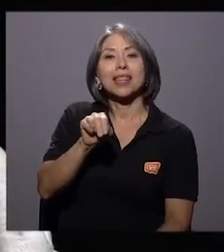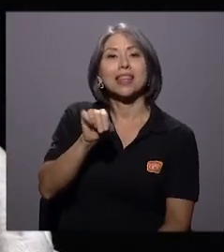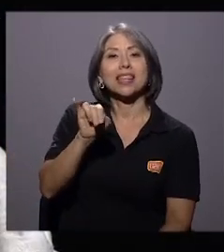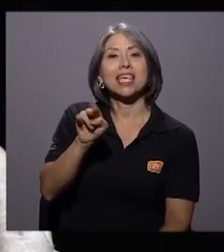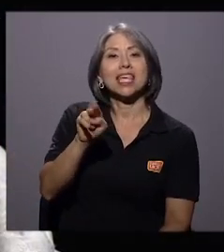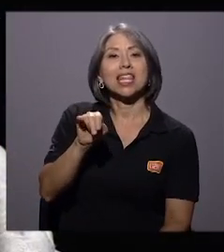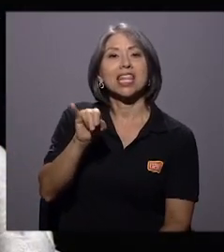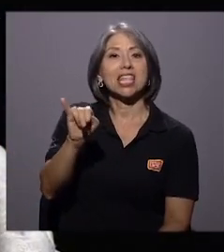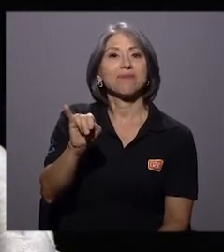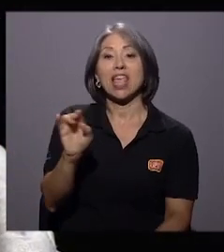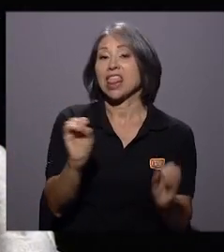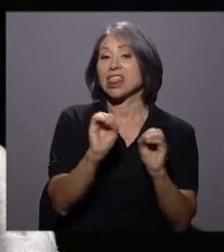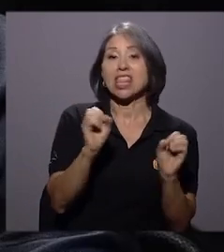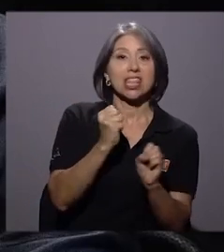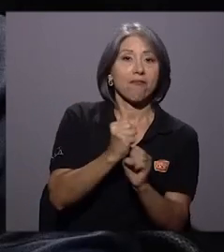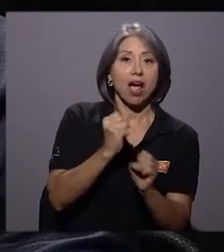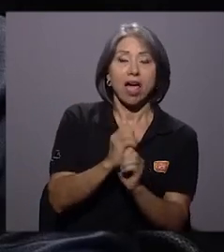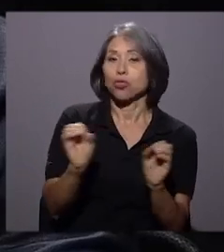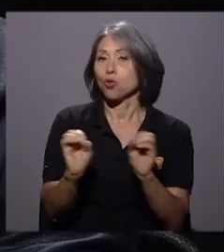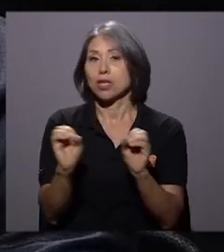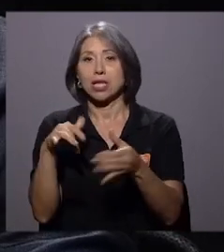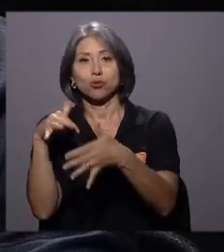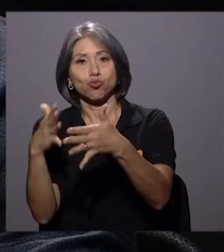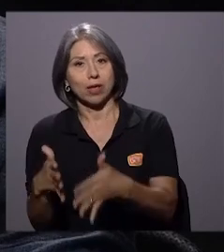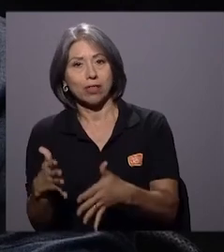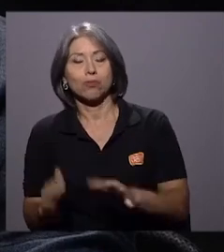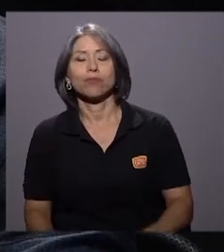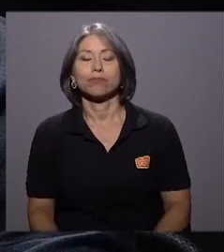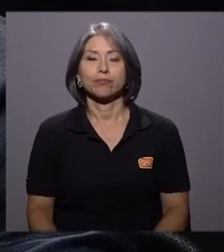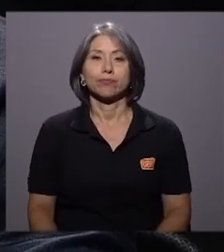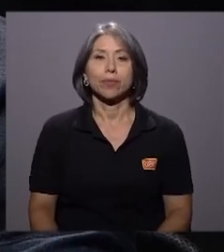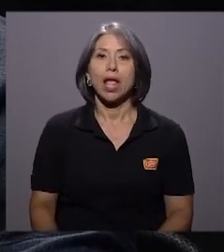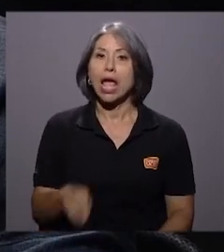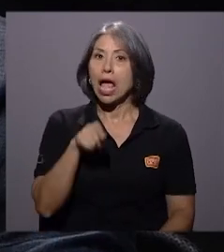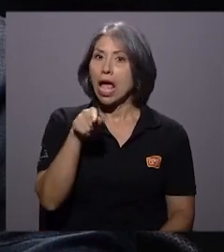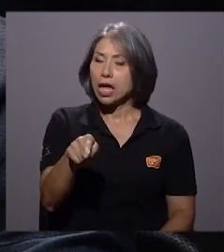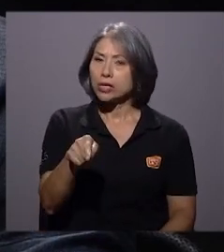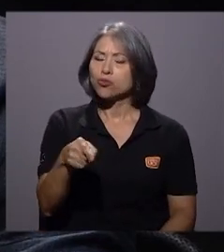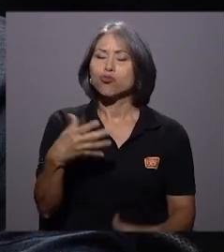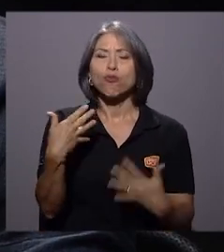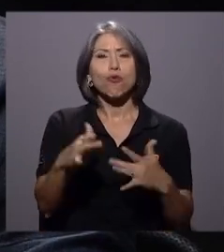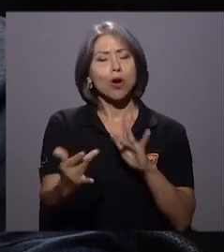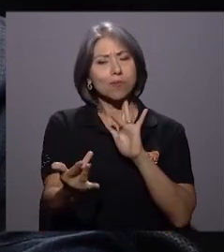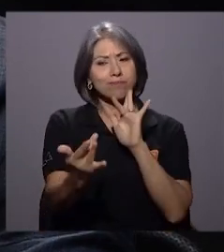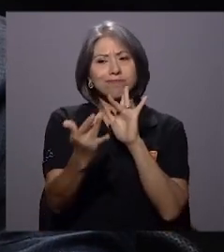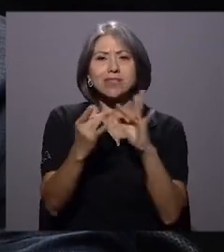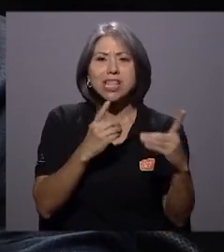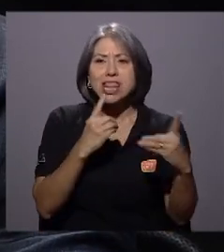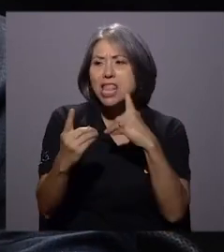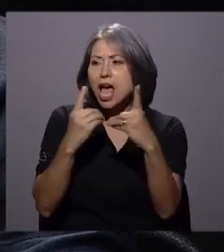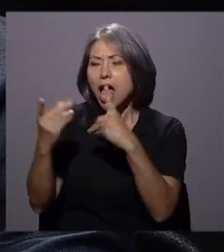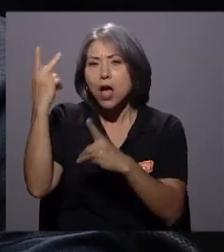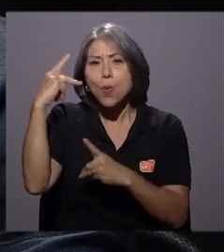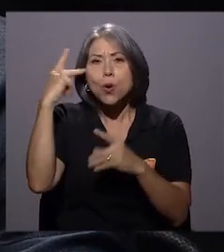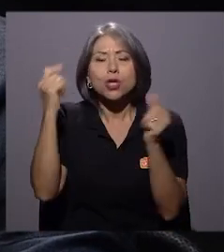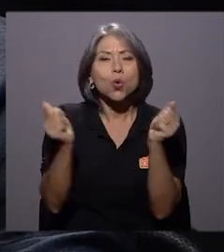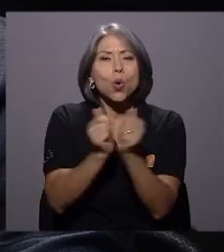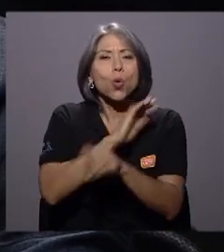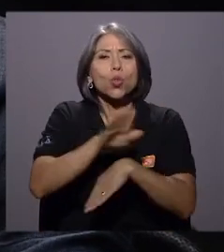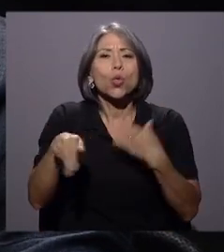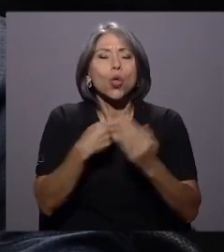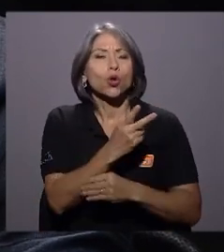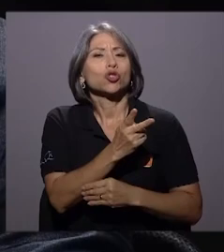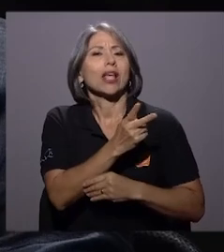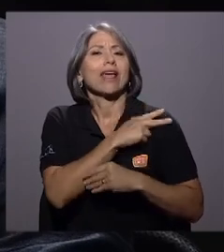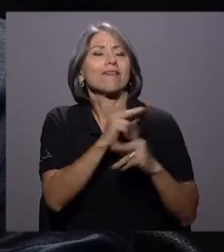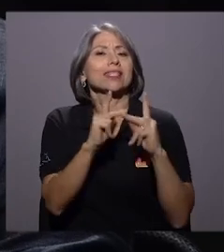están ni trabajando ni estudiando. fue un profundo diálogo político con todos los jefes de fracción, con cada